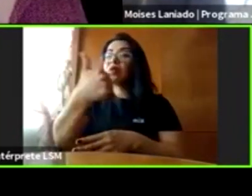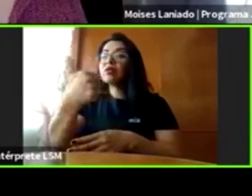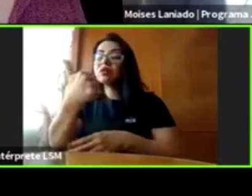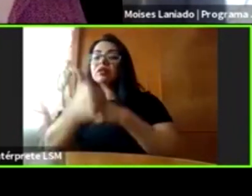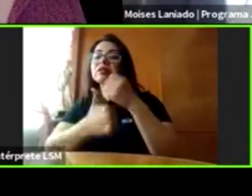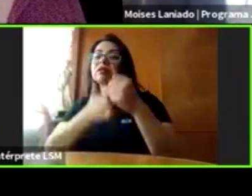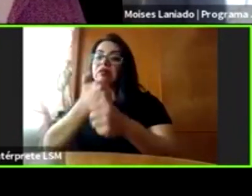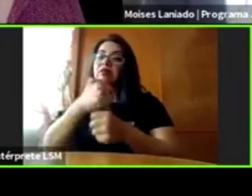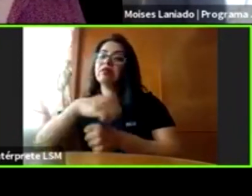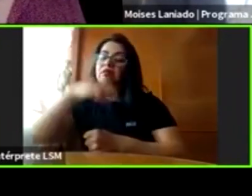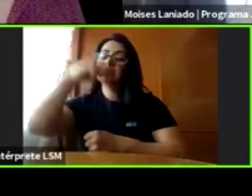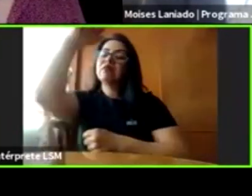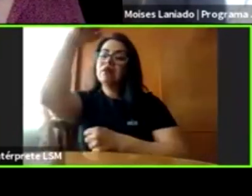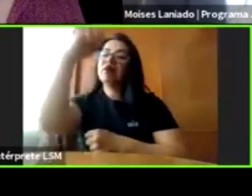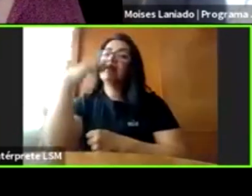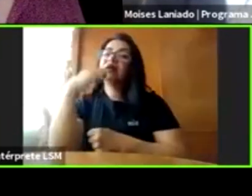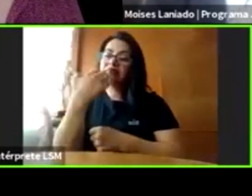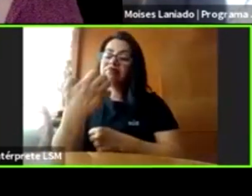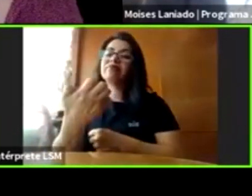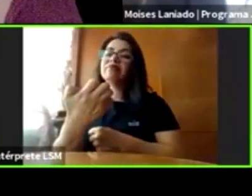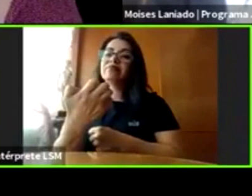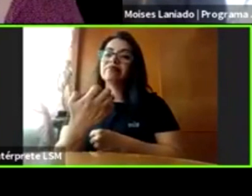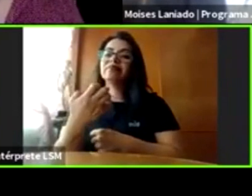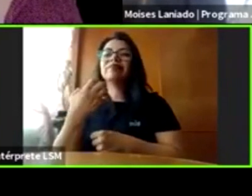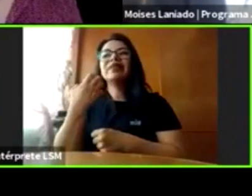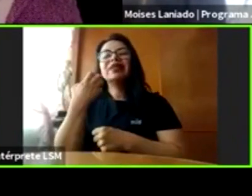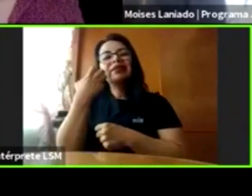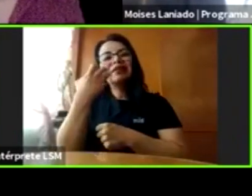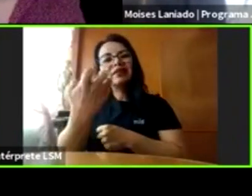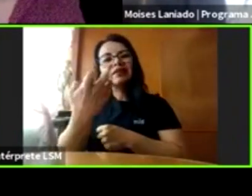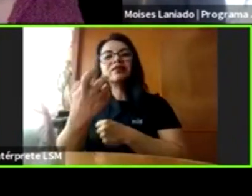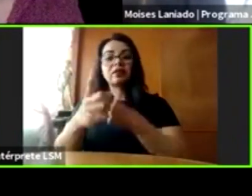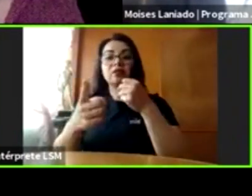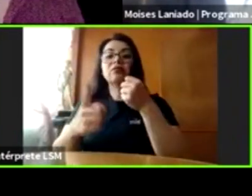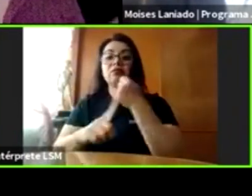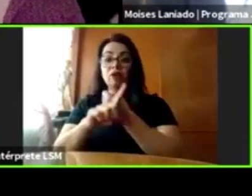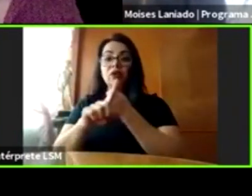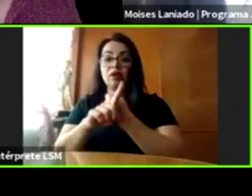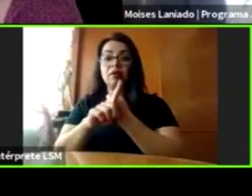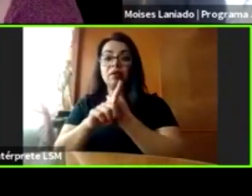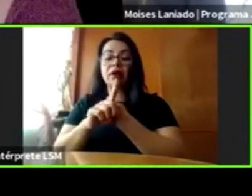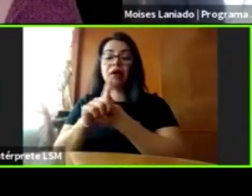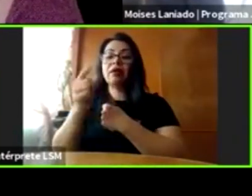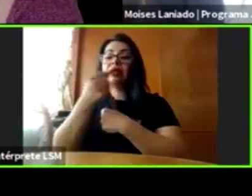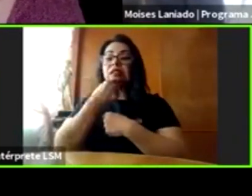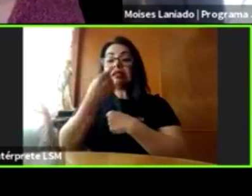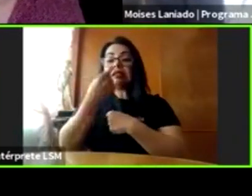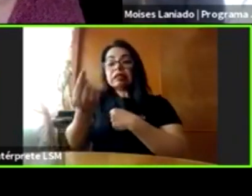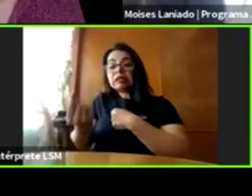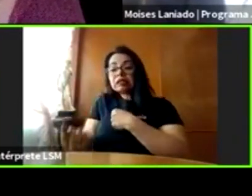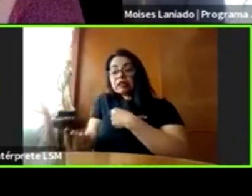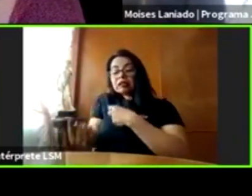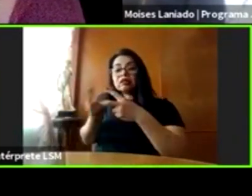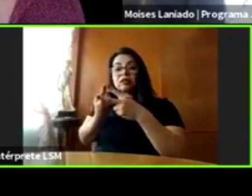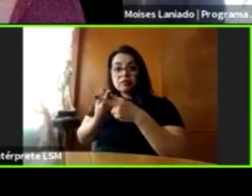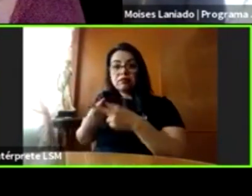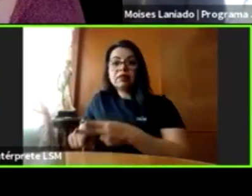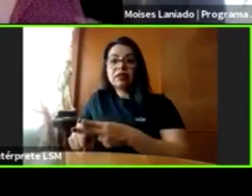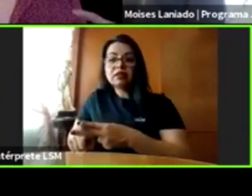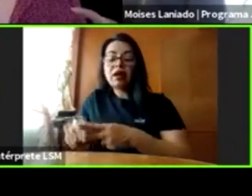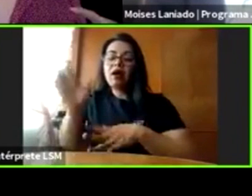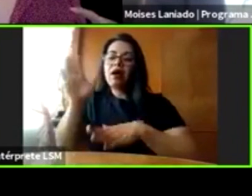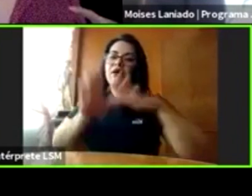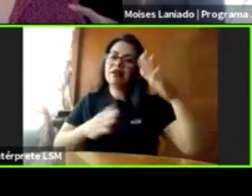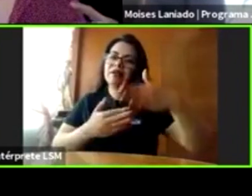es una situación que empieza a muy temprana edad, que incluso hay violencia sexual cometida a bebés y entonces